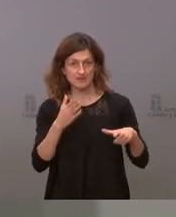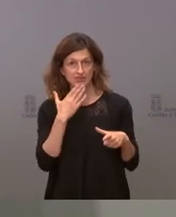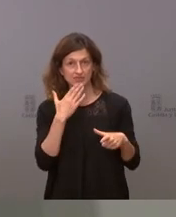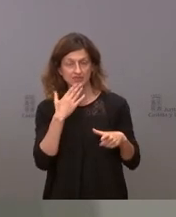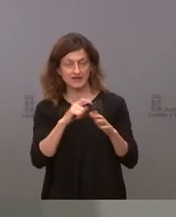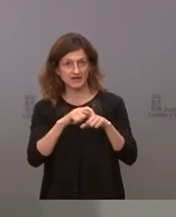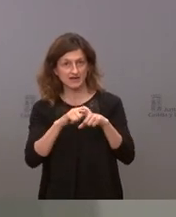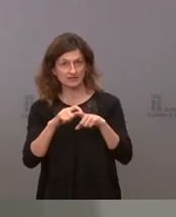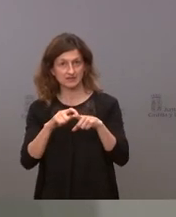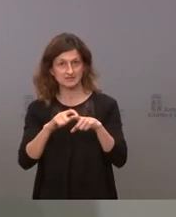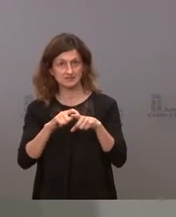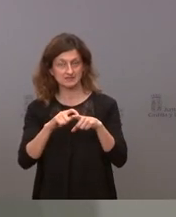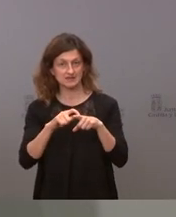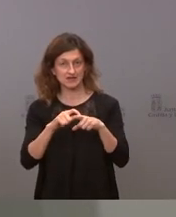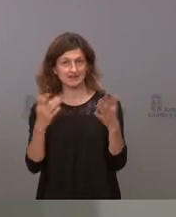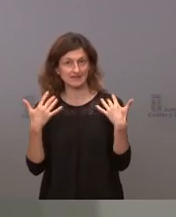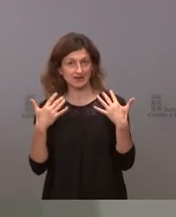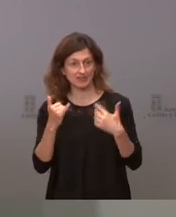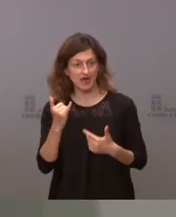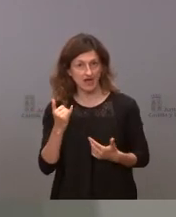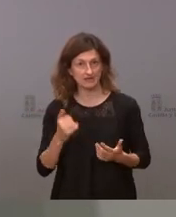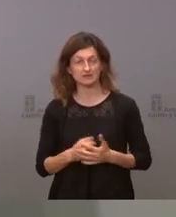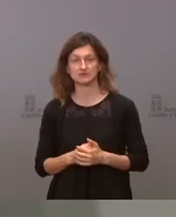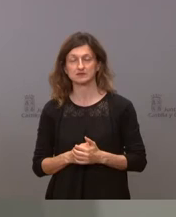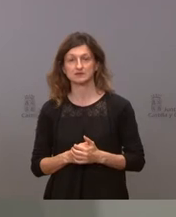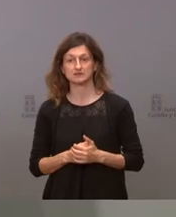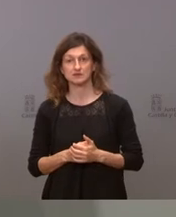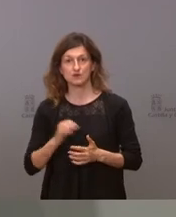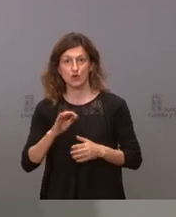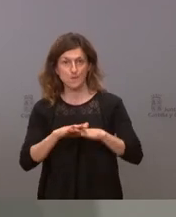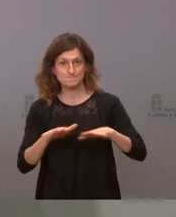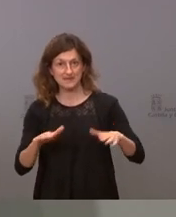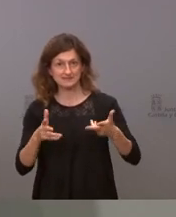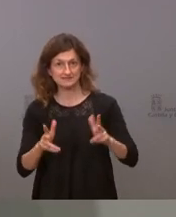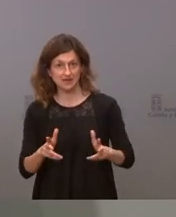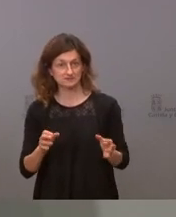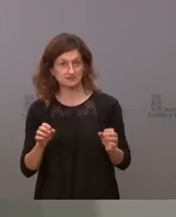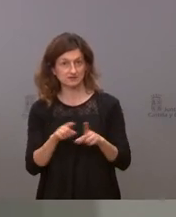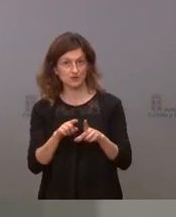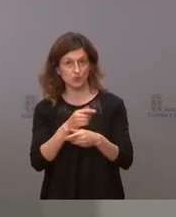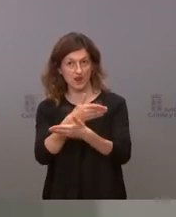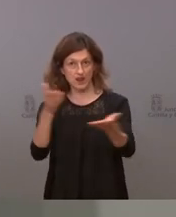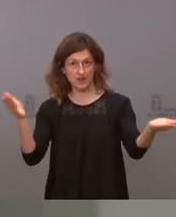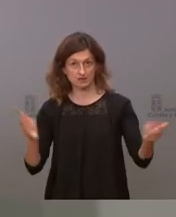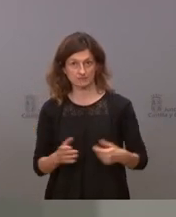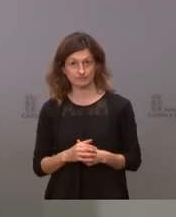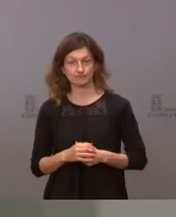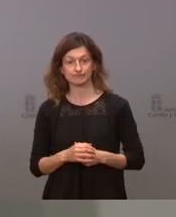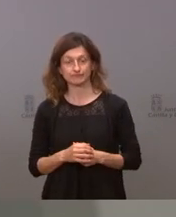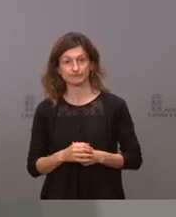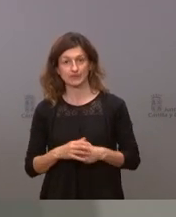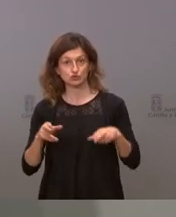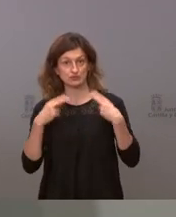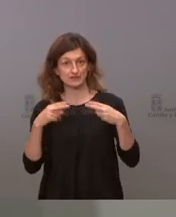las características los que tienen terraza o los que se ocupan mesas con las mismas características que el conjunto de la